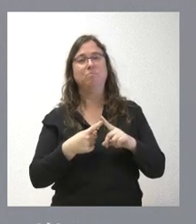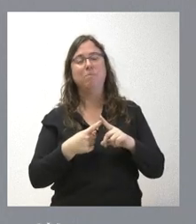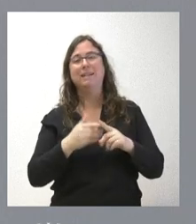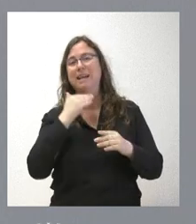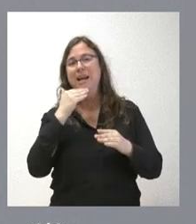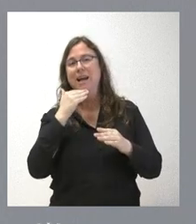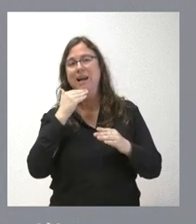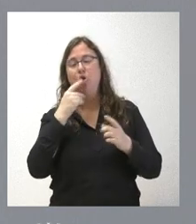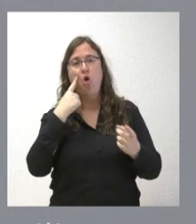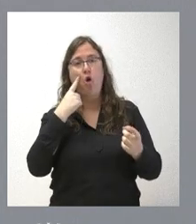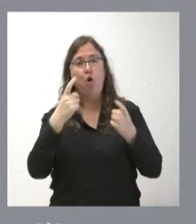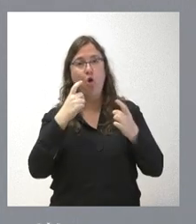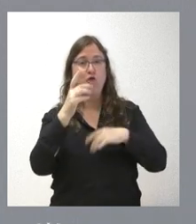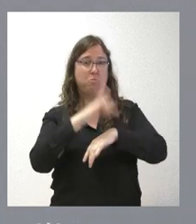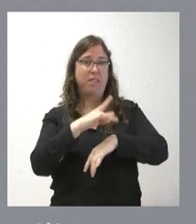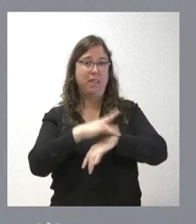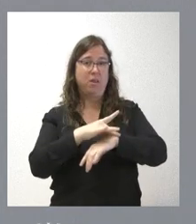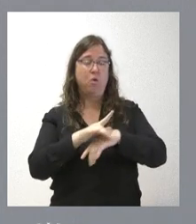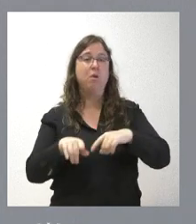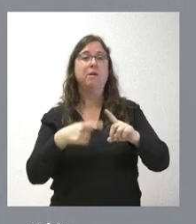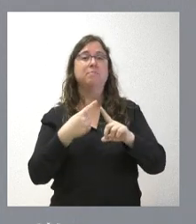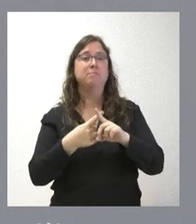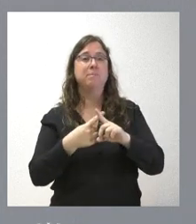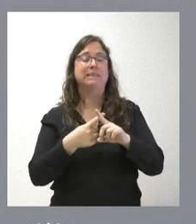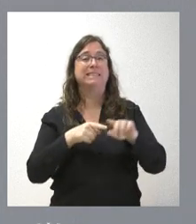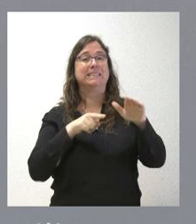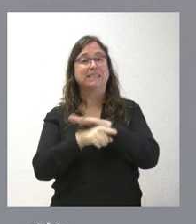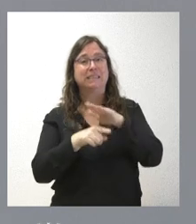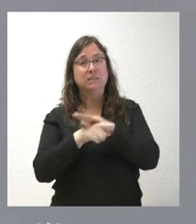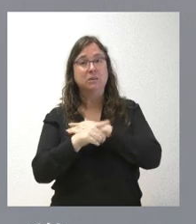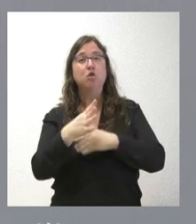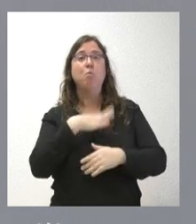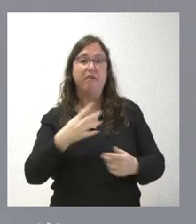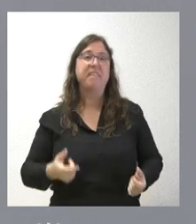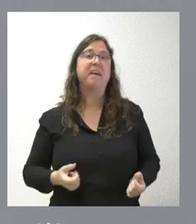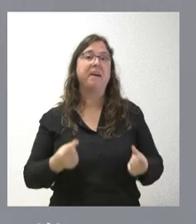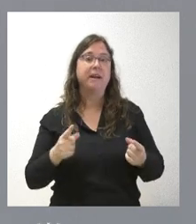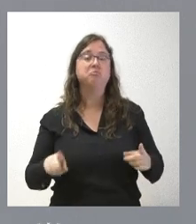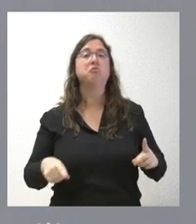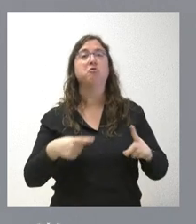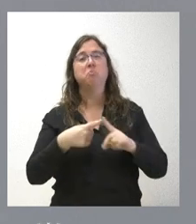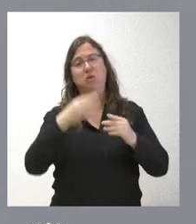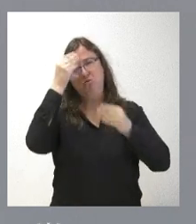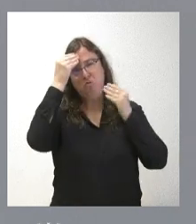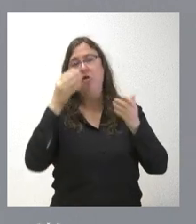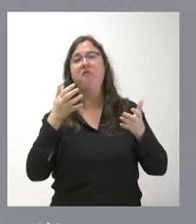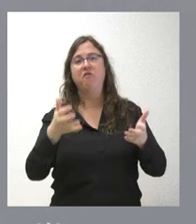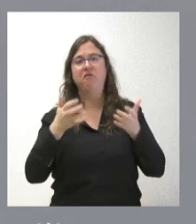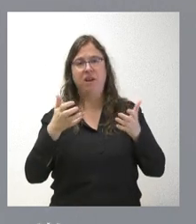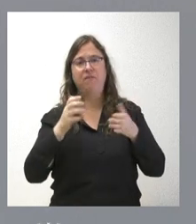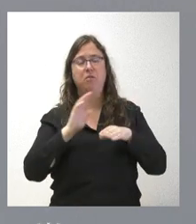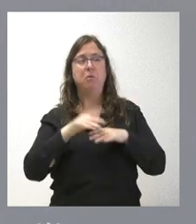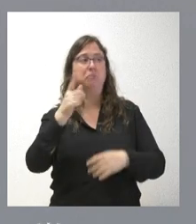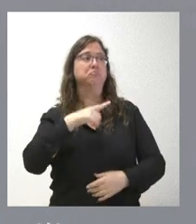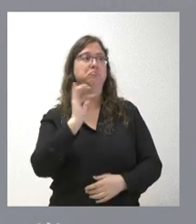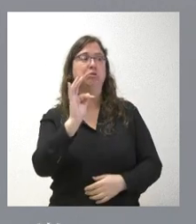de controles médicos y una serie de trámites que también tienen un coste económico y, por tanto, yo creo que es un beneficio general que está siendo